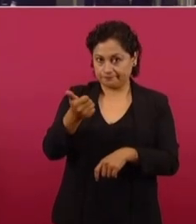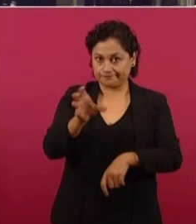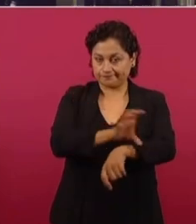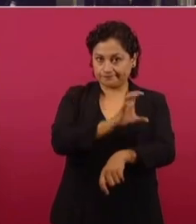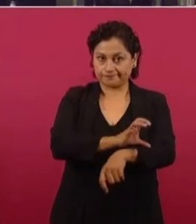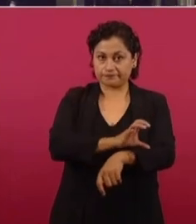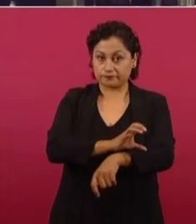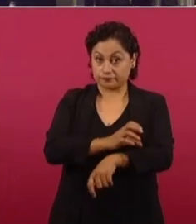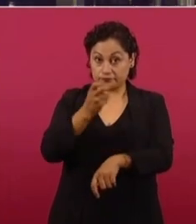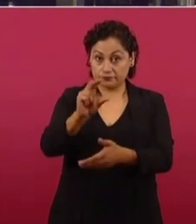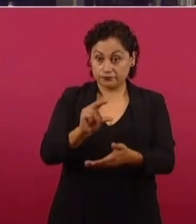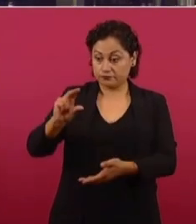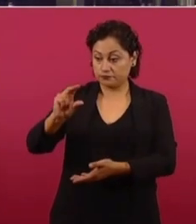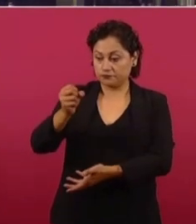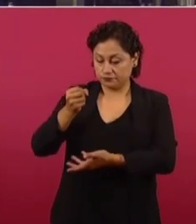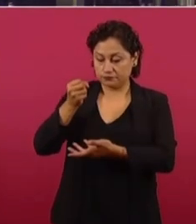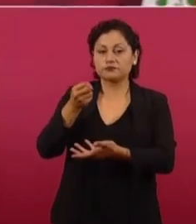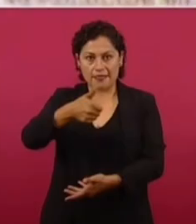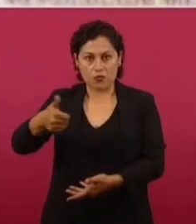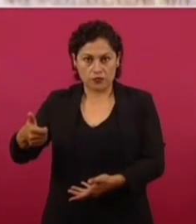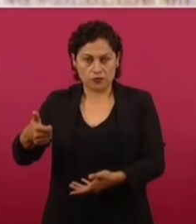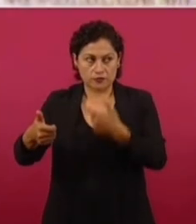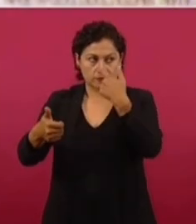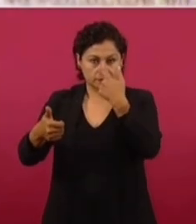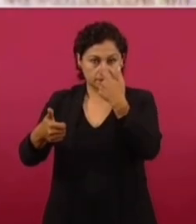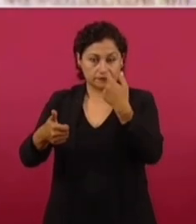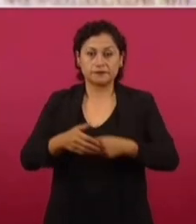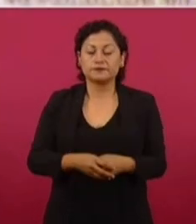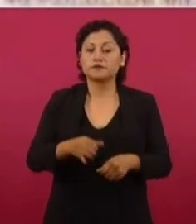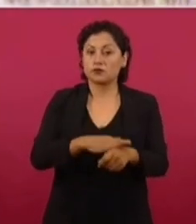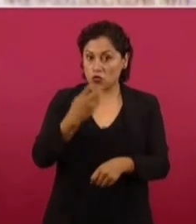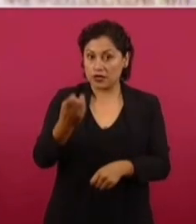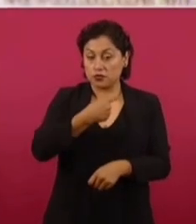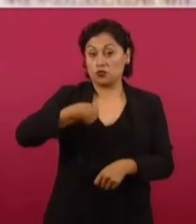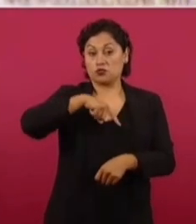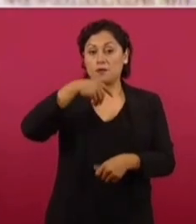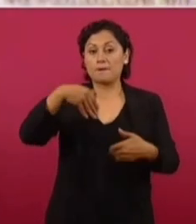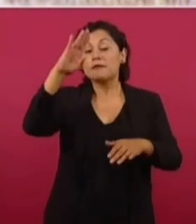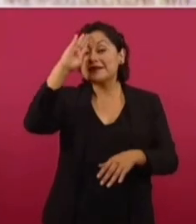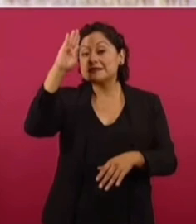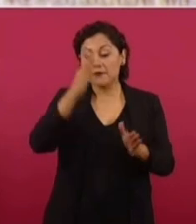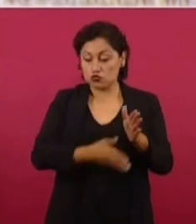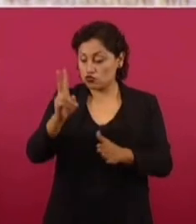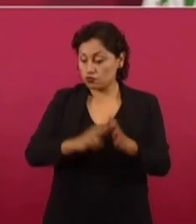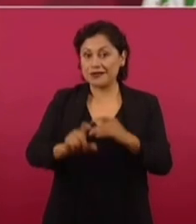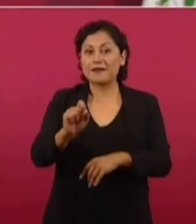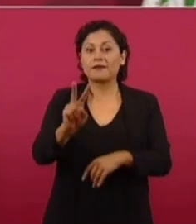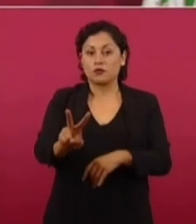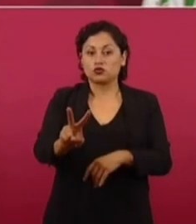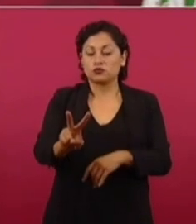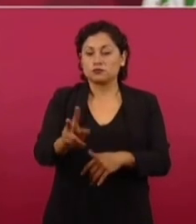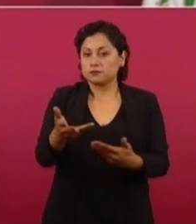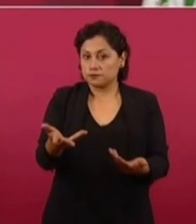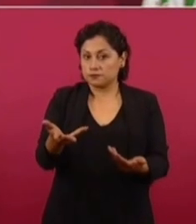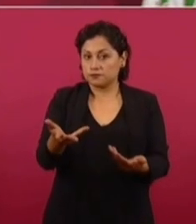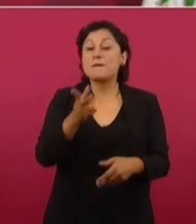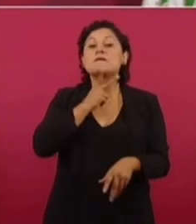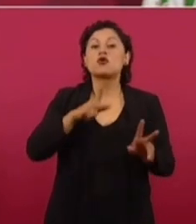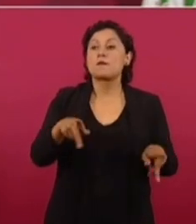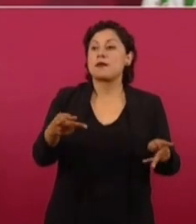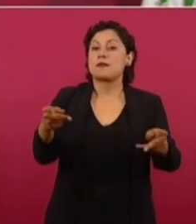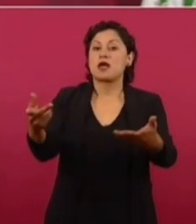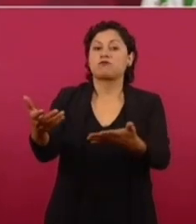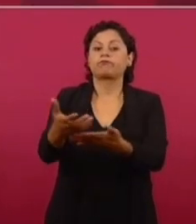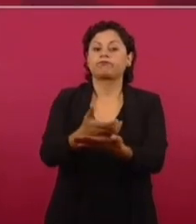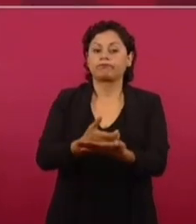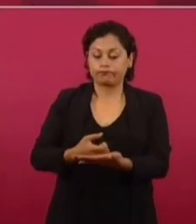una cantidad de recursos. Nosotros calculamos que este año, solo por la venta de petróleo,